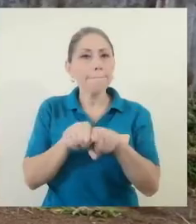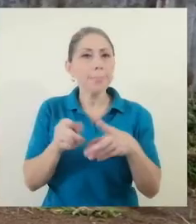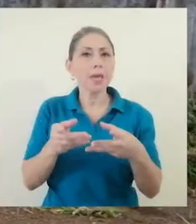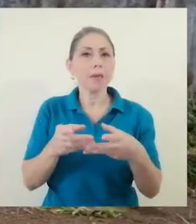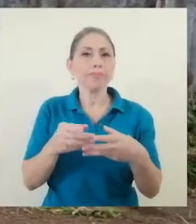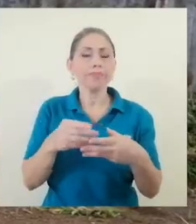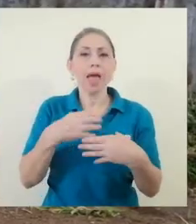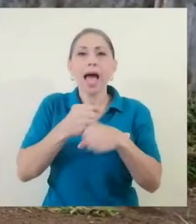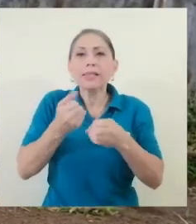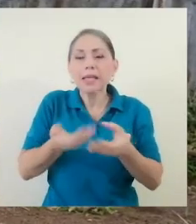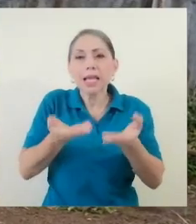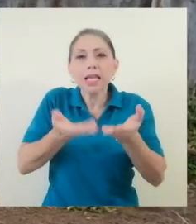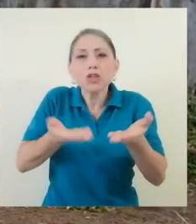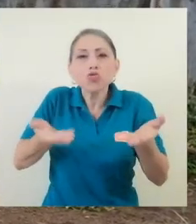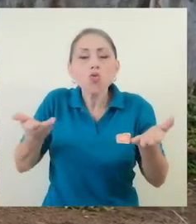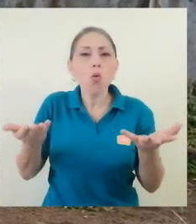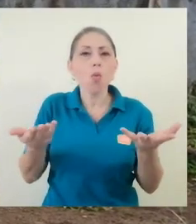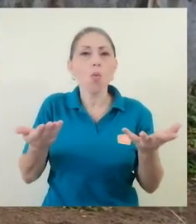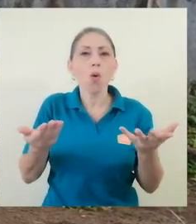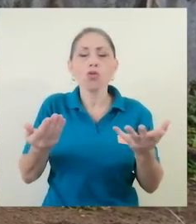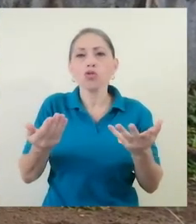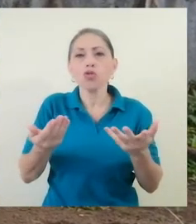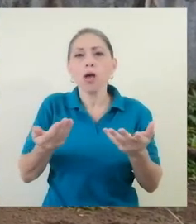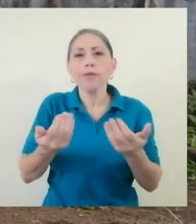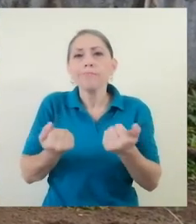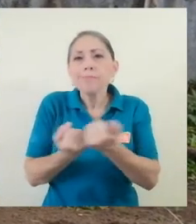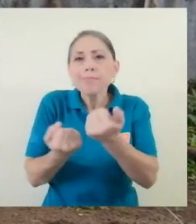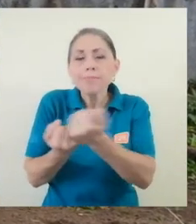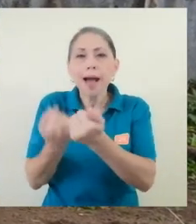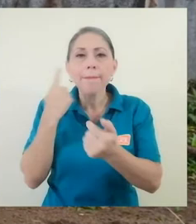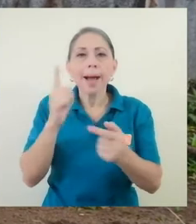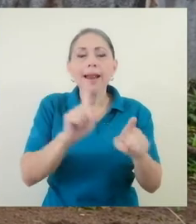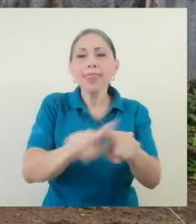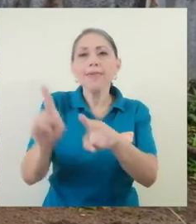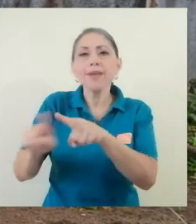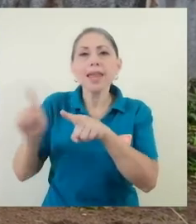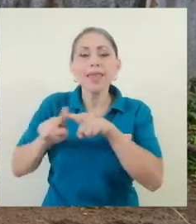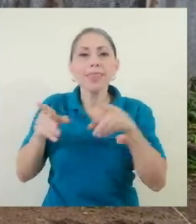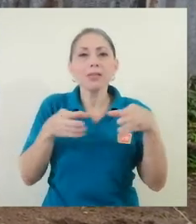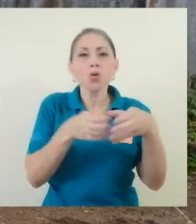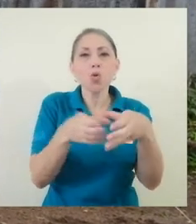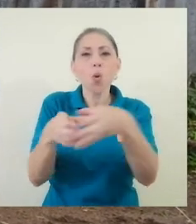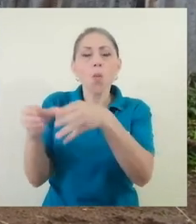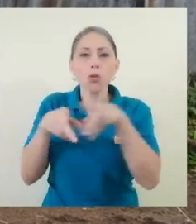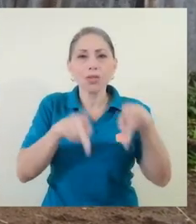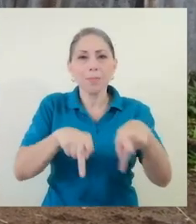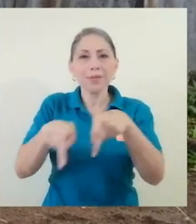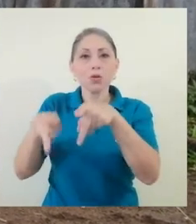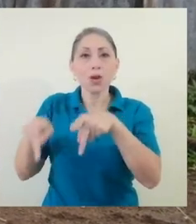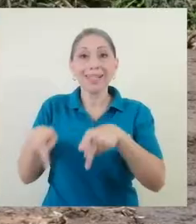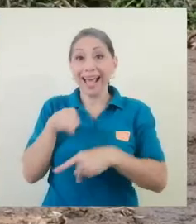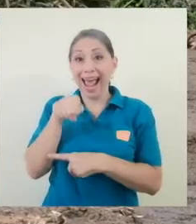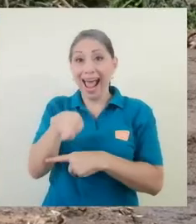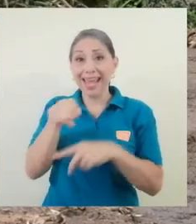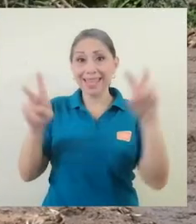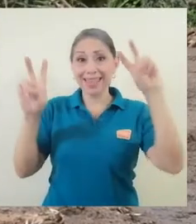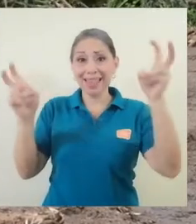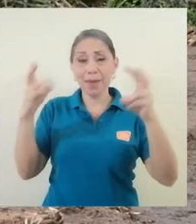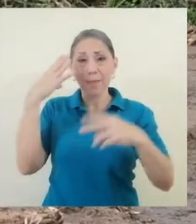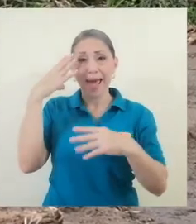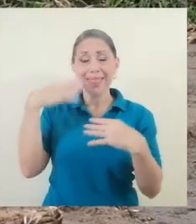insumos para diferentes grupos poblacionales, de tal manera que se colocara el tema de la salud mental en